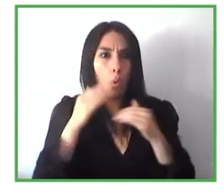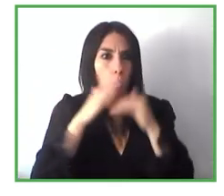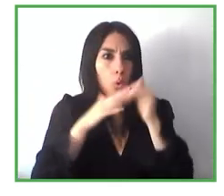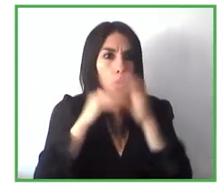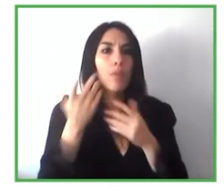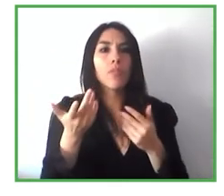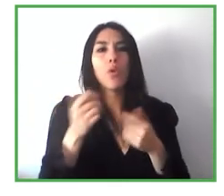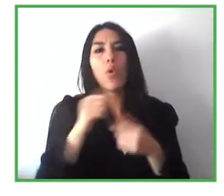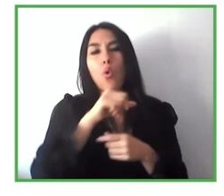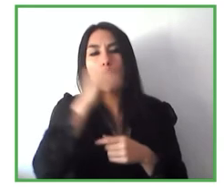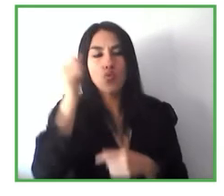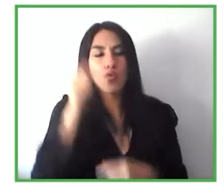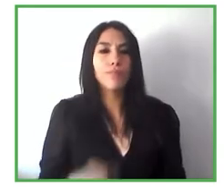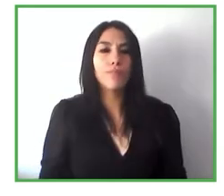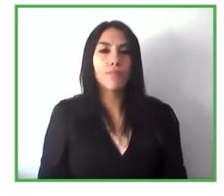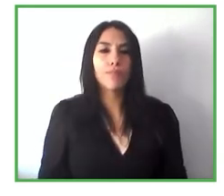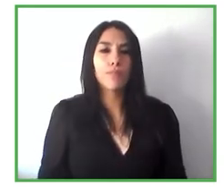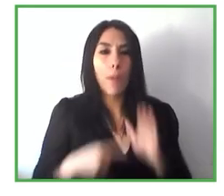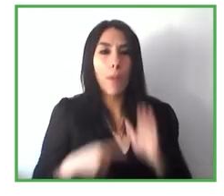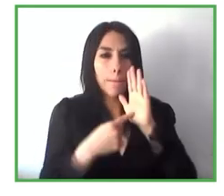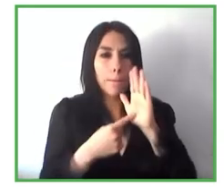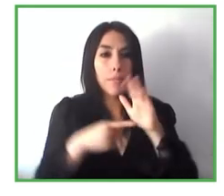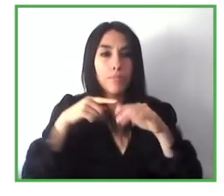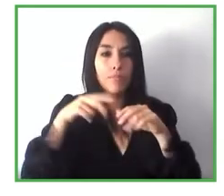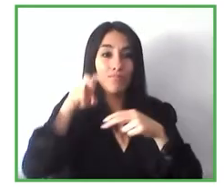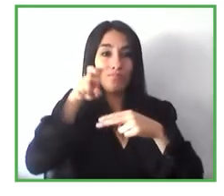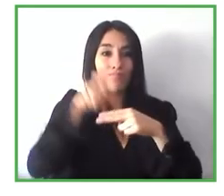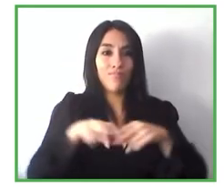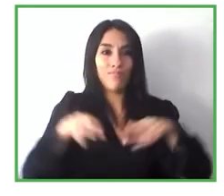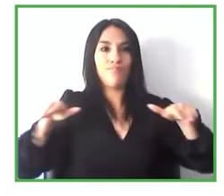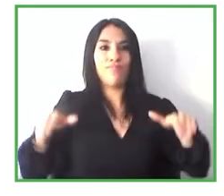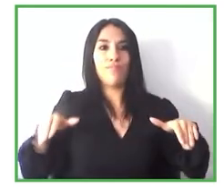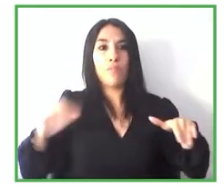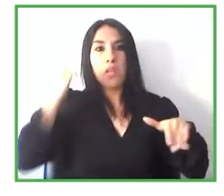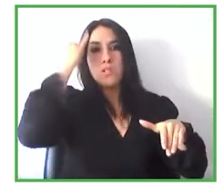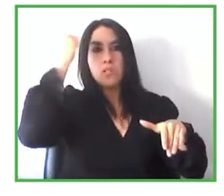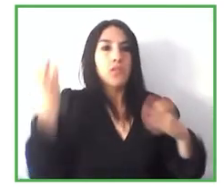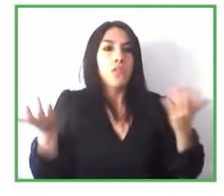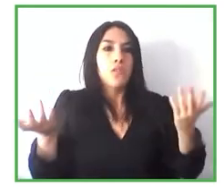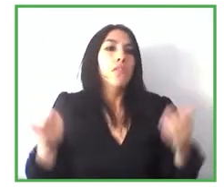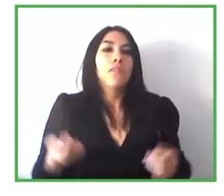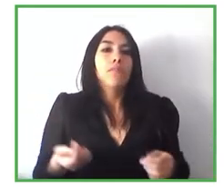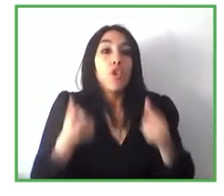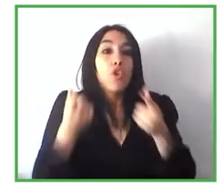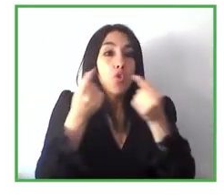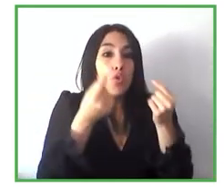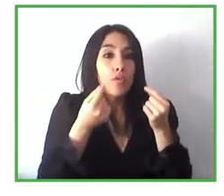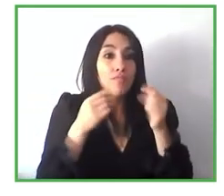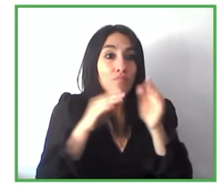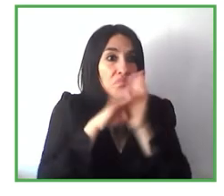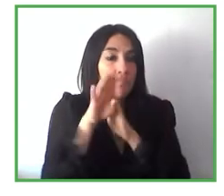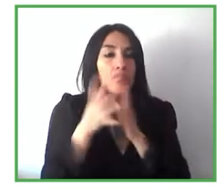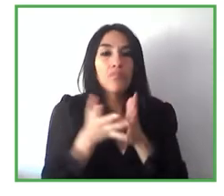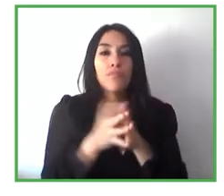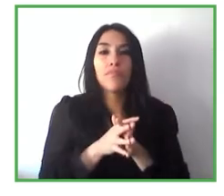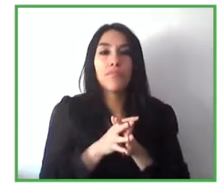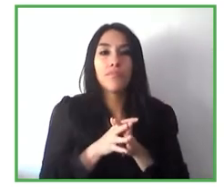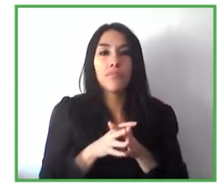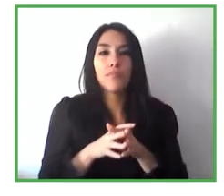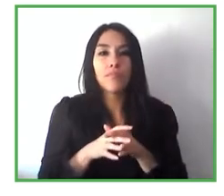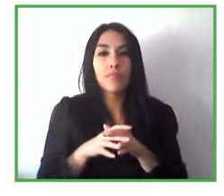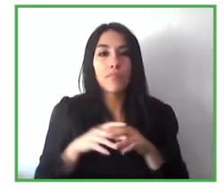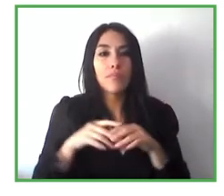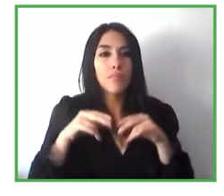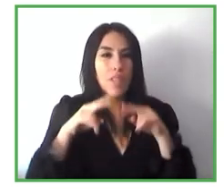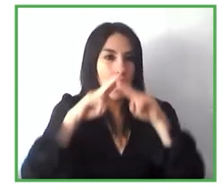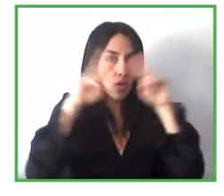inteligente que estamos desarrollando con la multinacional Cave Home otra de las empresas del clúster donde en este caso pues estamos